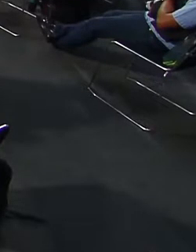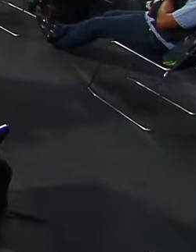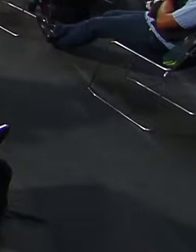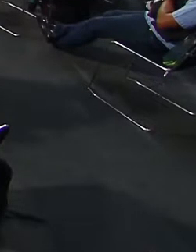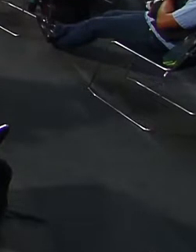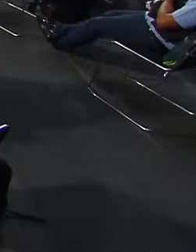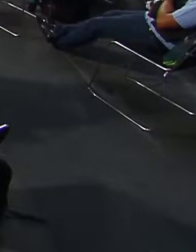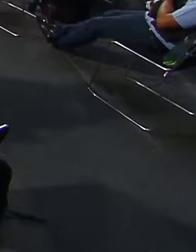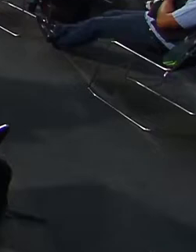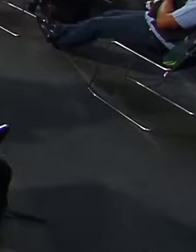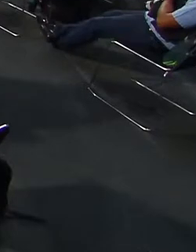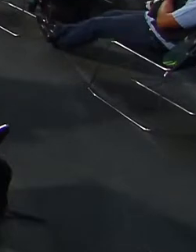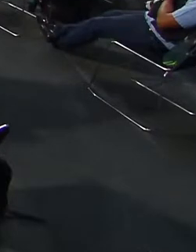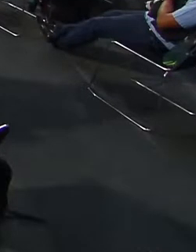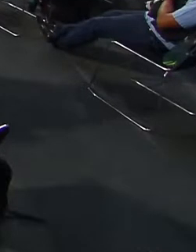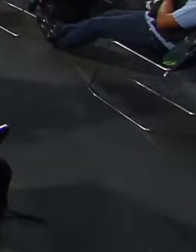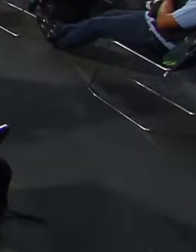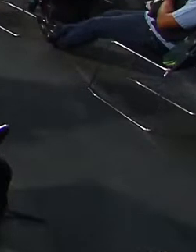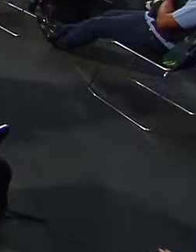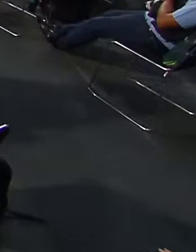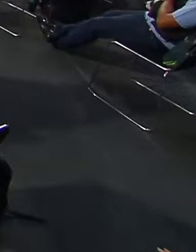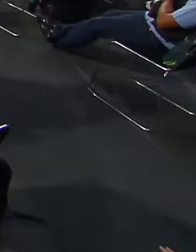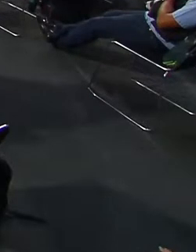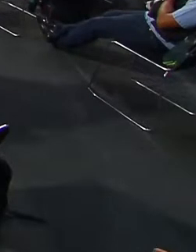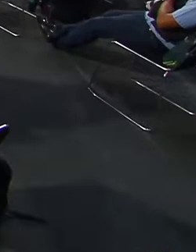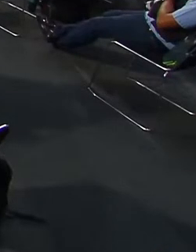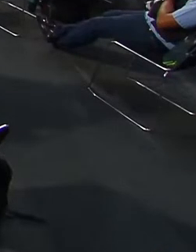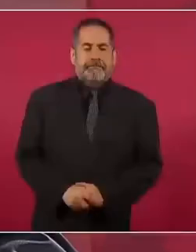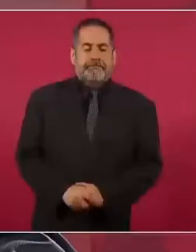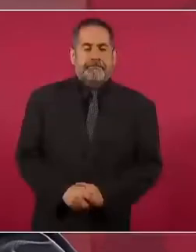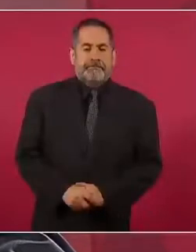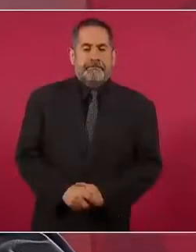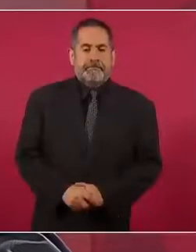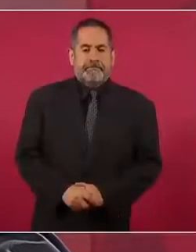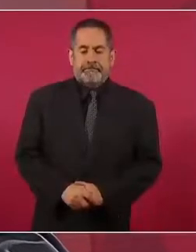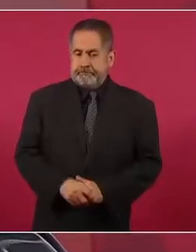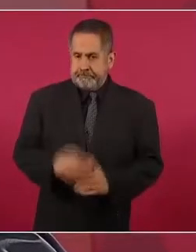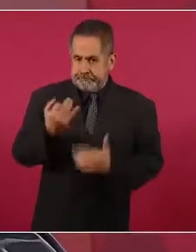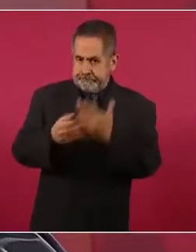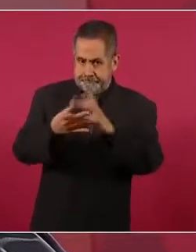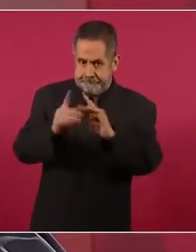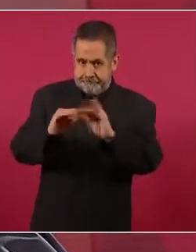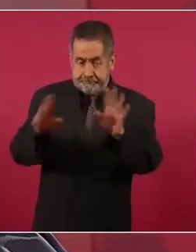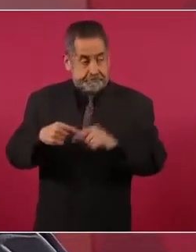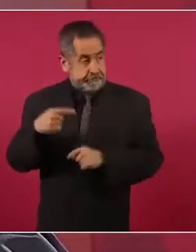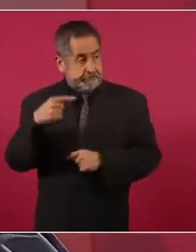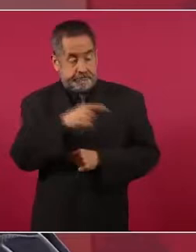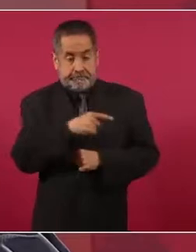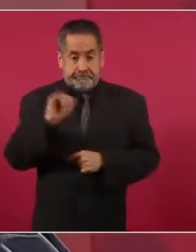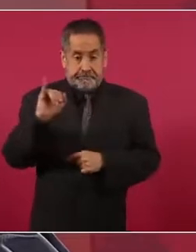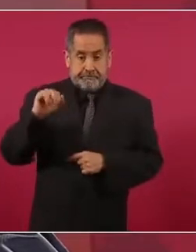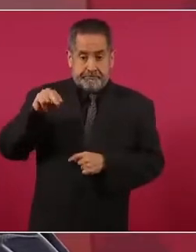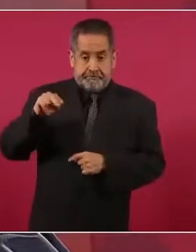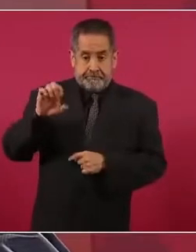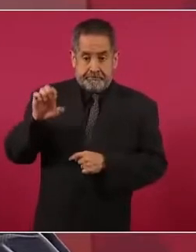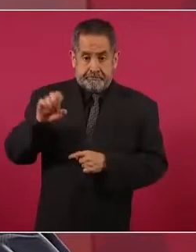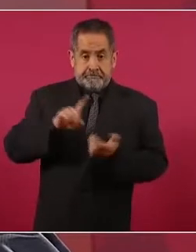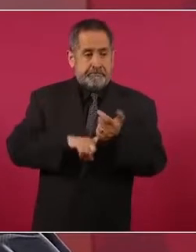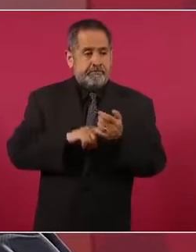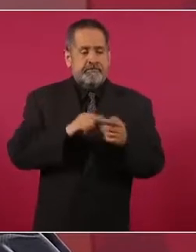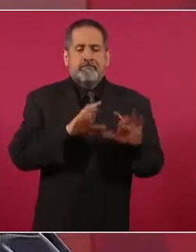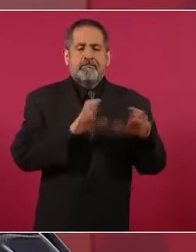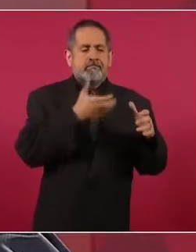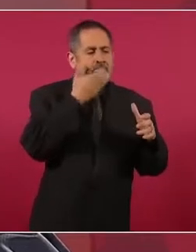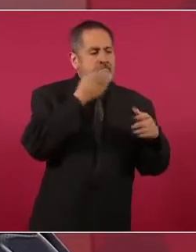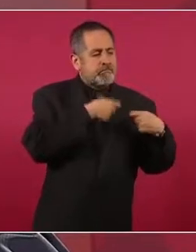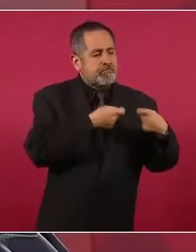Los que manejan el INE, que son los conservadores